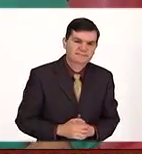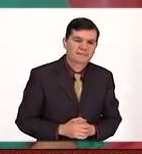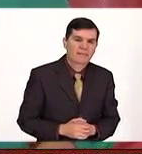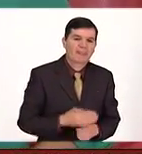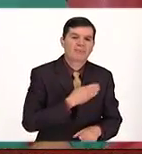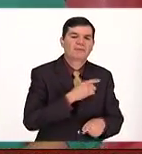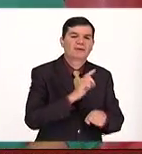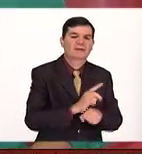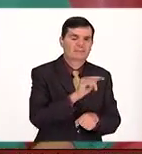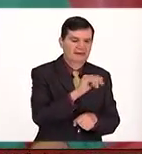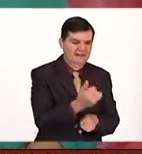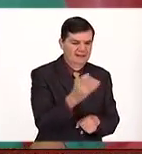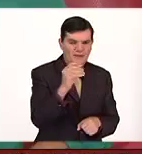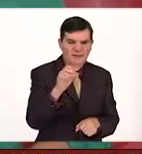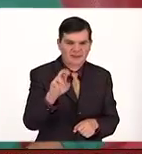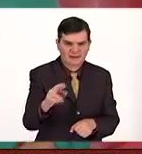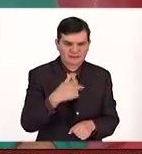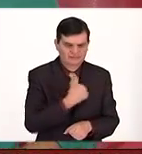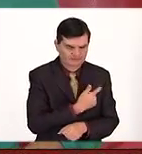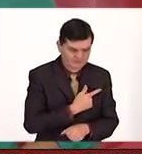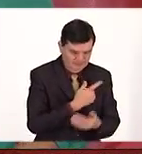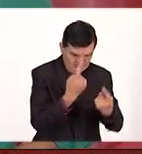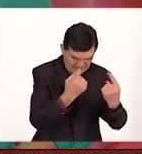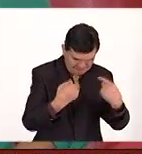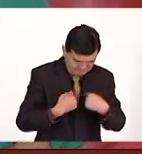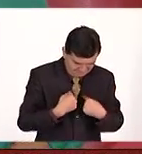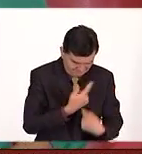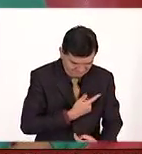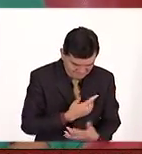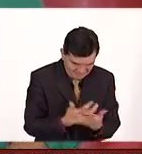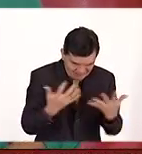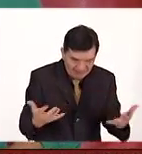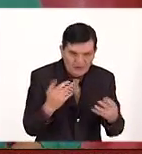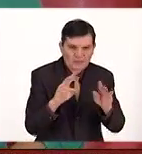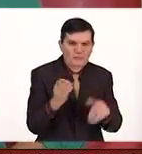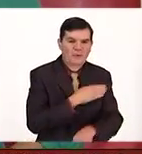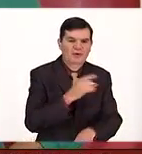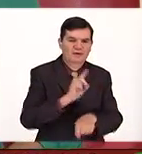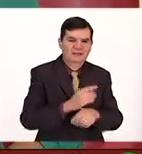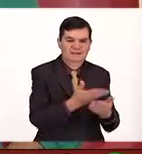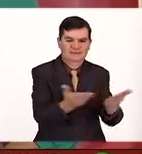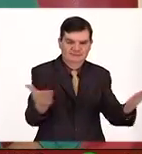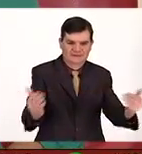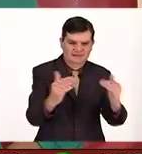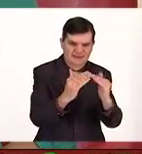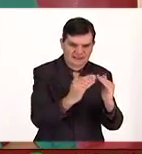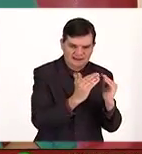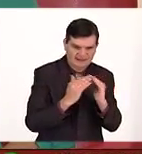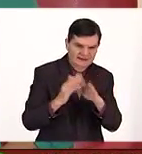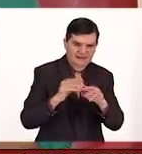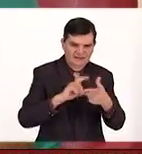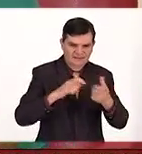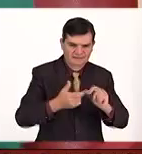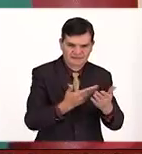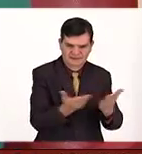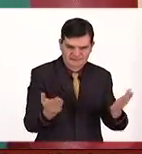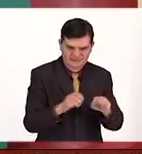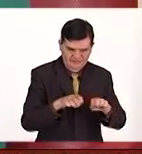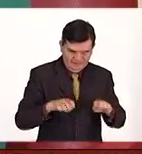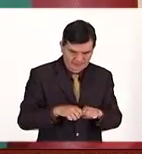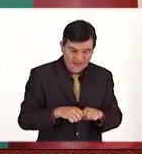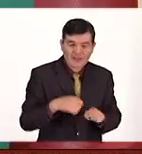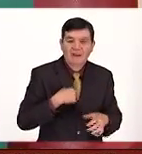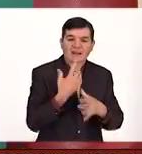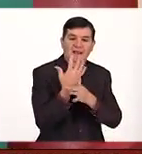Muy buenos días Pati, Omar, el gusto es todo mío, por supuesto muy buenos días a ustedes en sus casas y a todo el equipo de México al día. Y bueno,